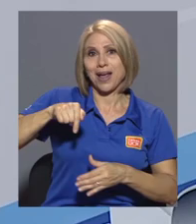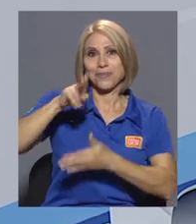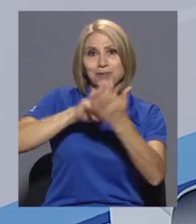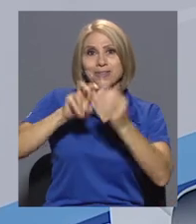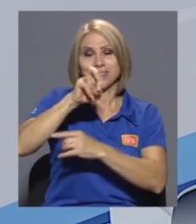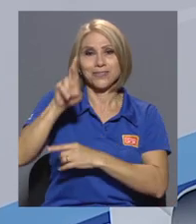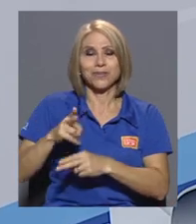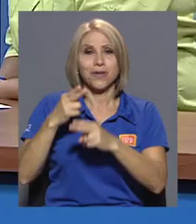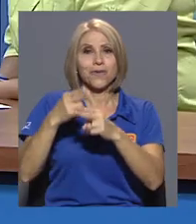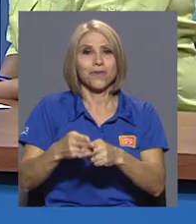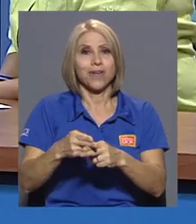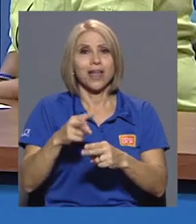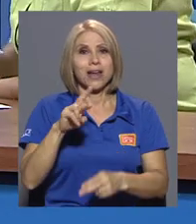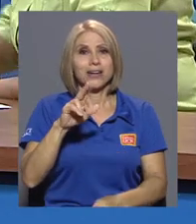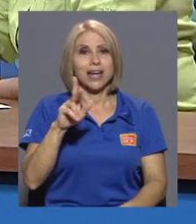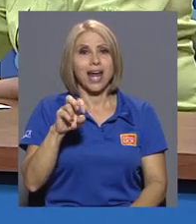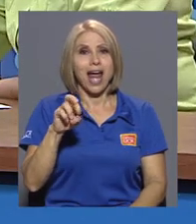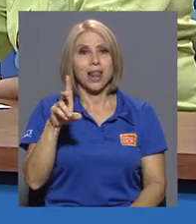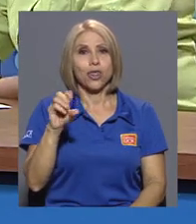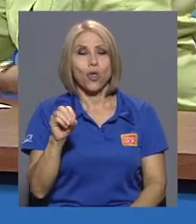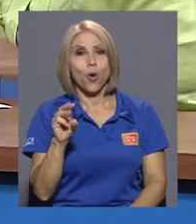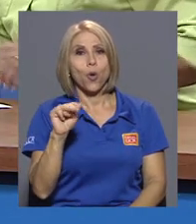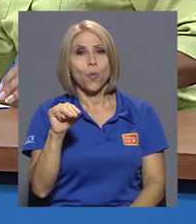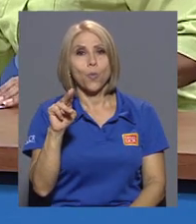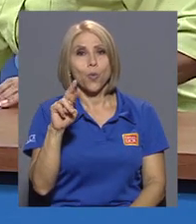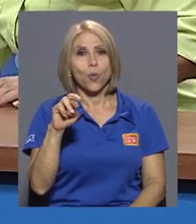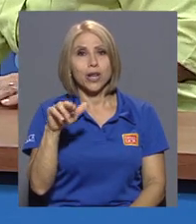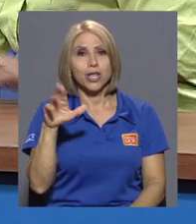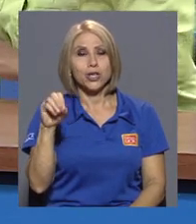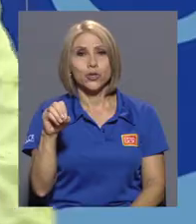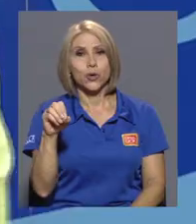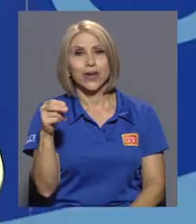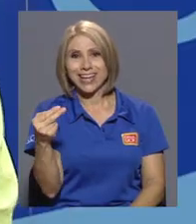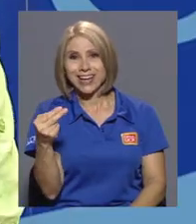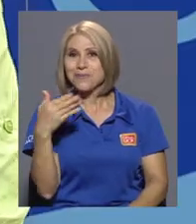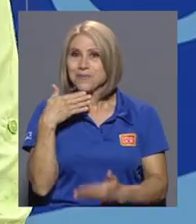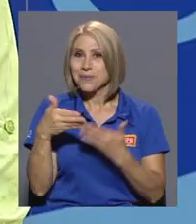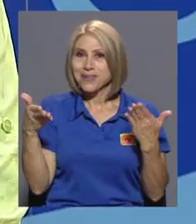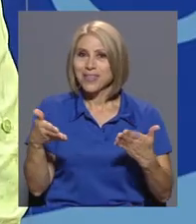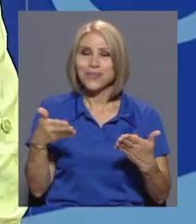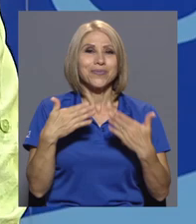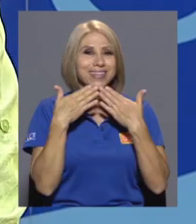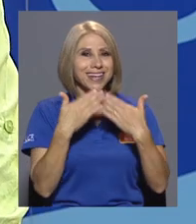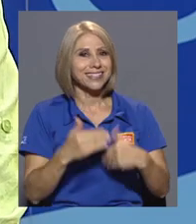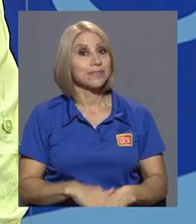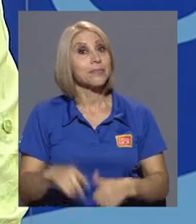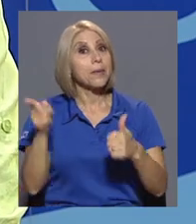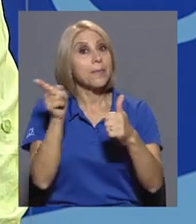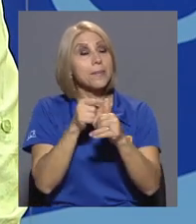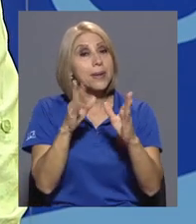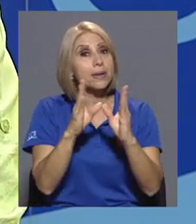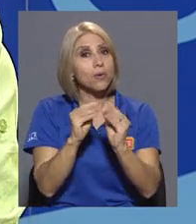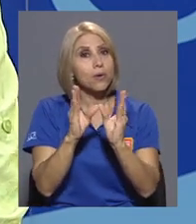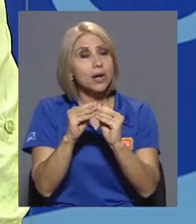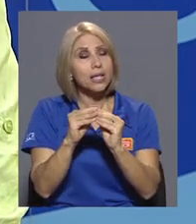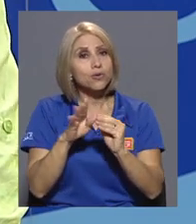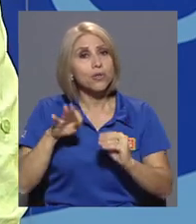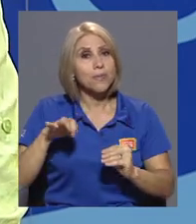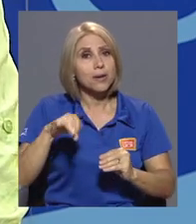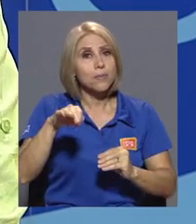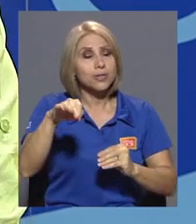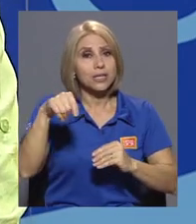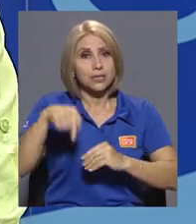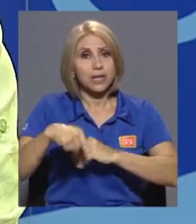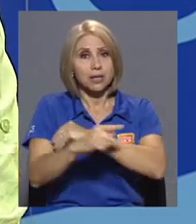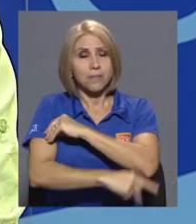Ricardo Murillo Giles. Ricardo, bienvenido desde la U. Muchas gracias, María. Ricardo, primer congreso sobre mariposarios en el país. Ha sido